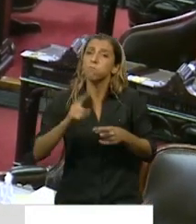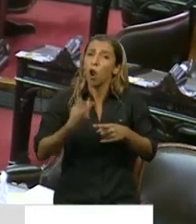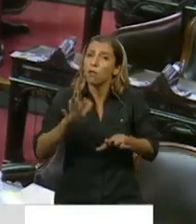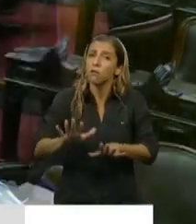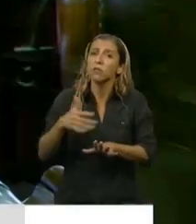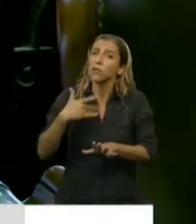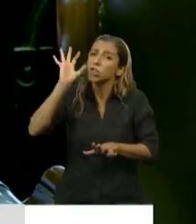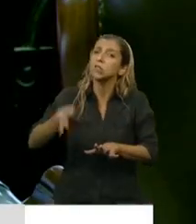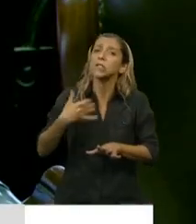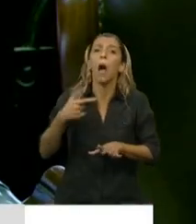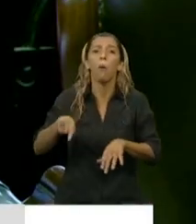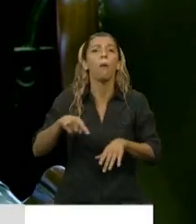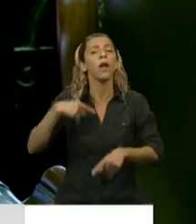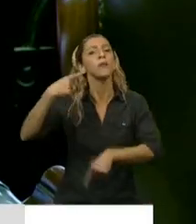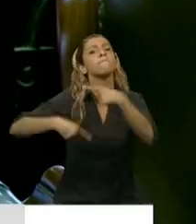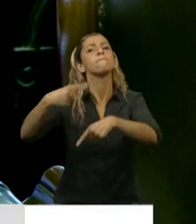cosas.